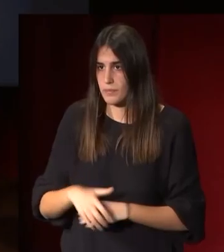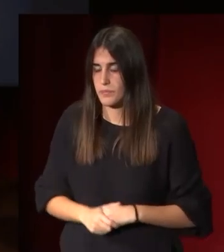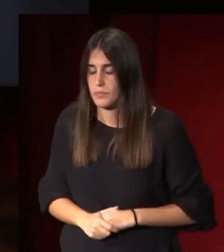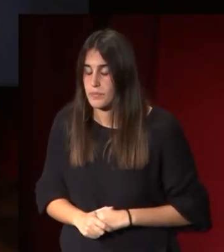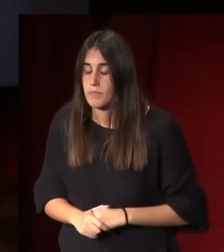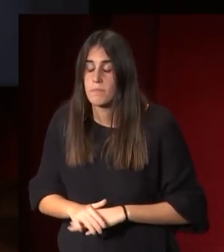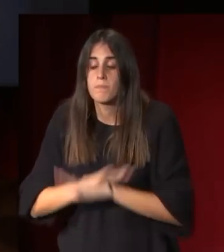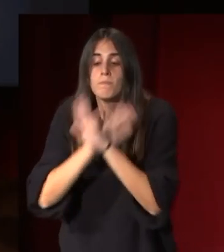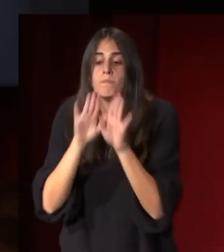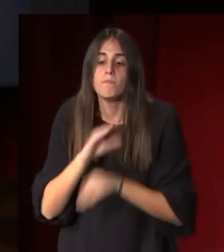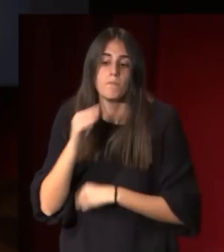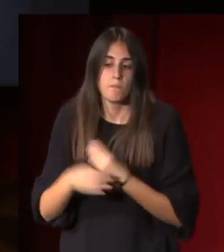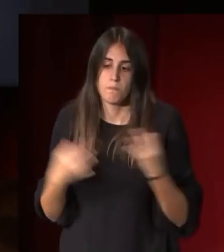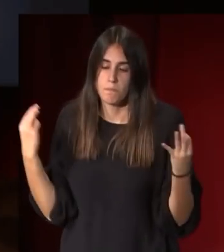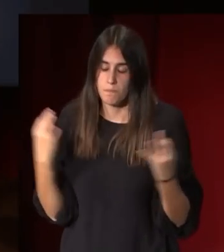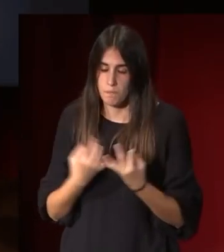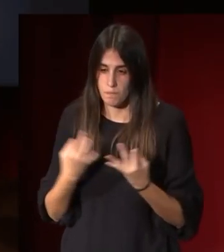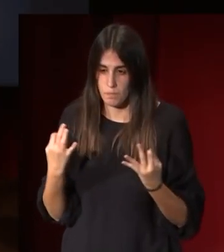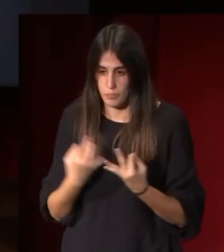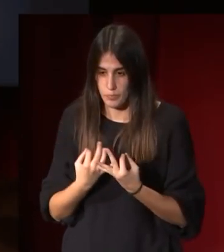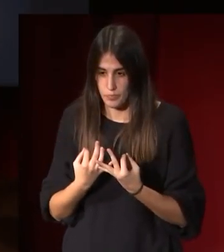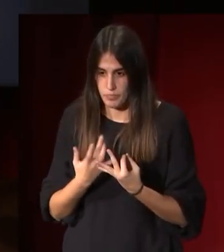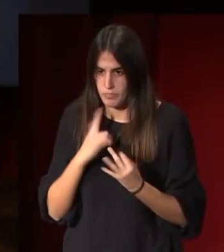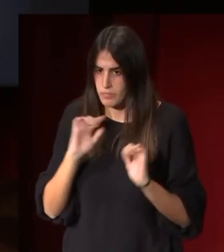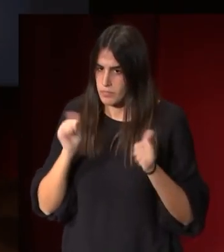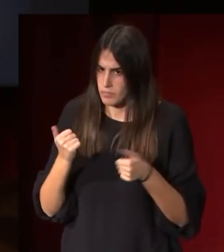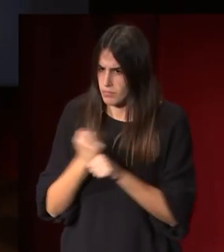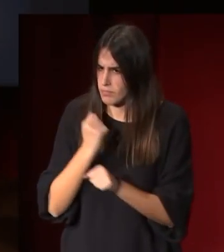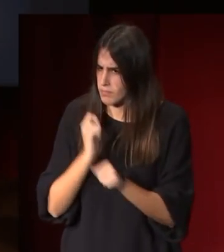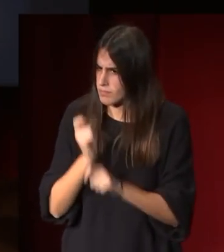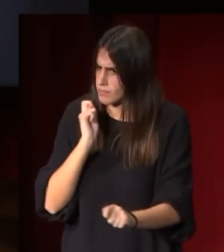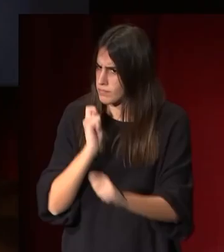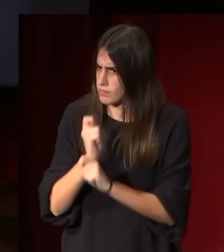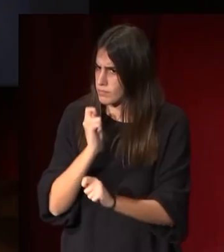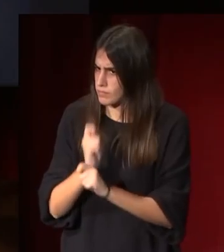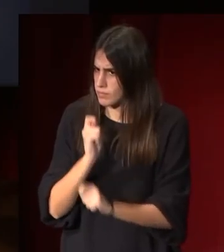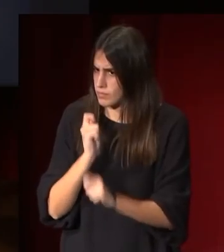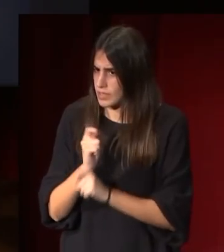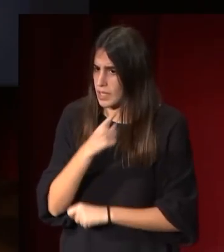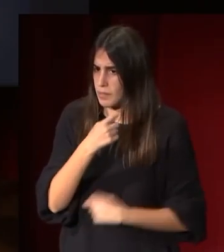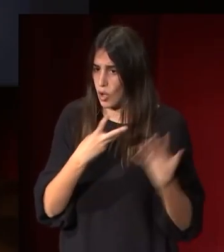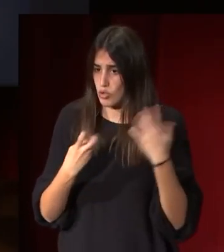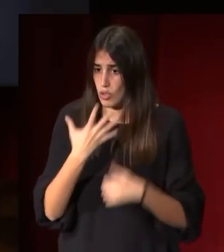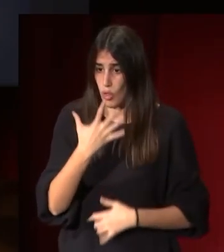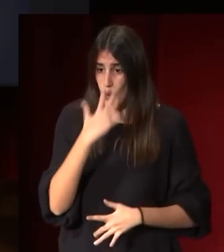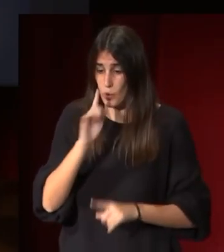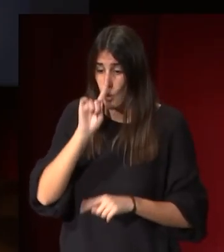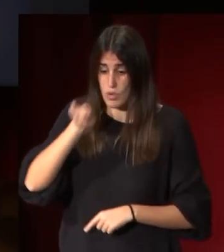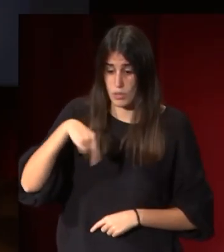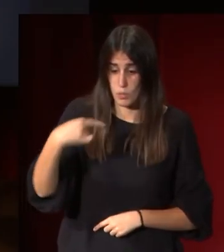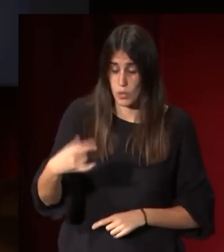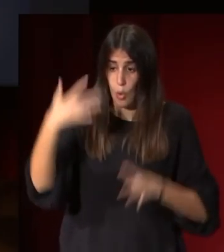¿Qué sucede? Que están trabajando en 1805 y en 1806 aproximadamente